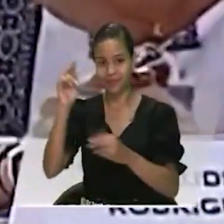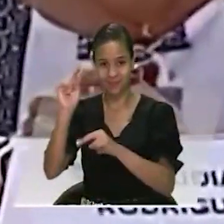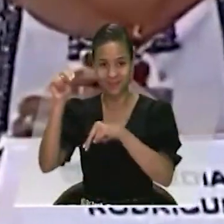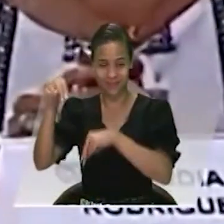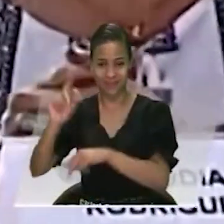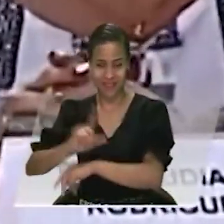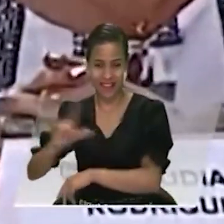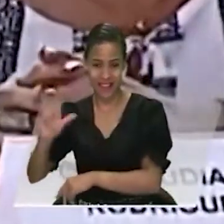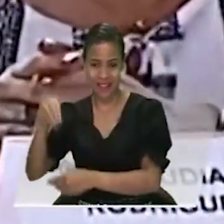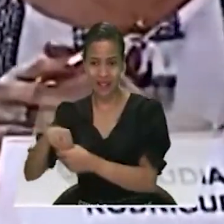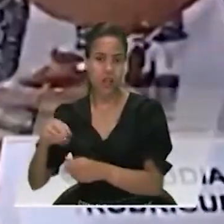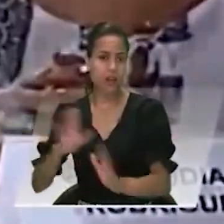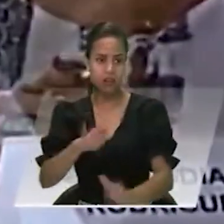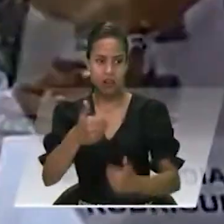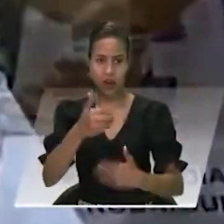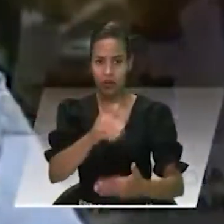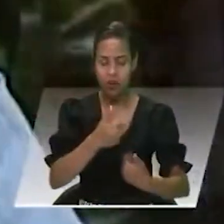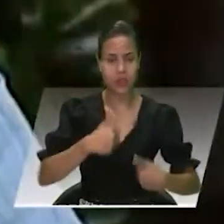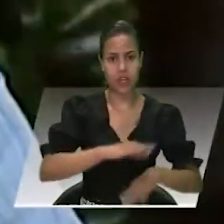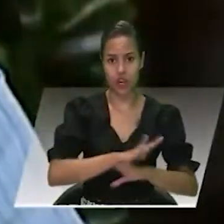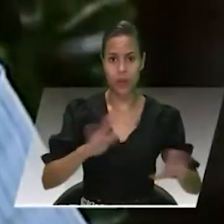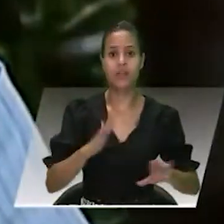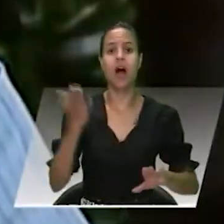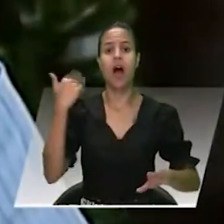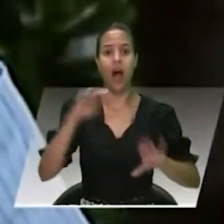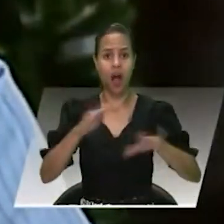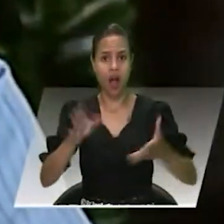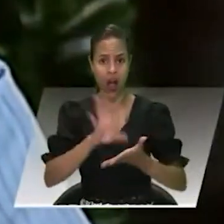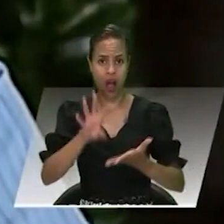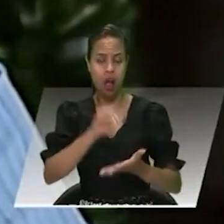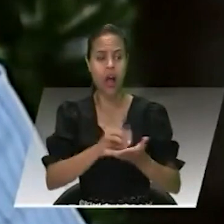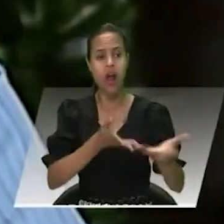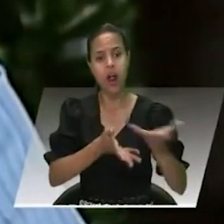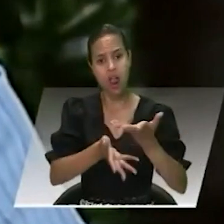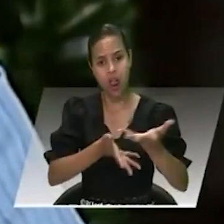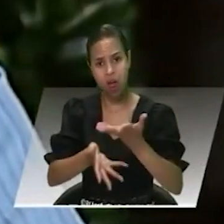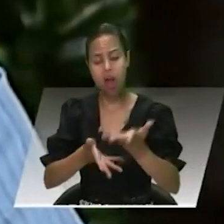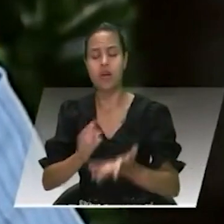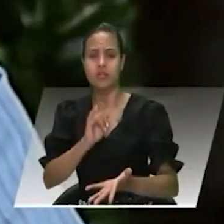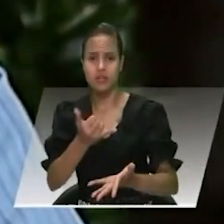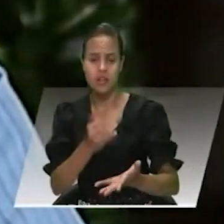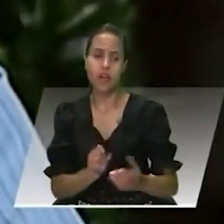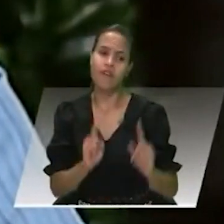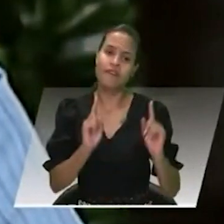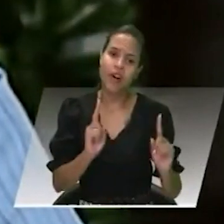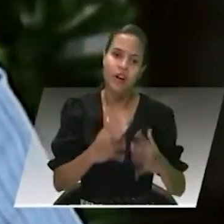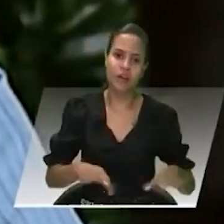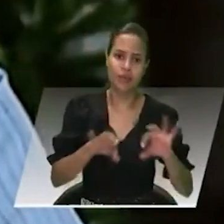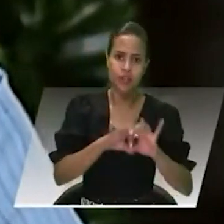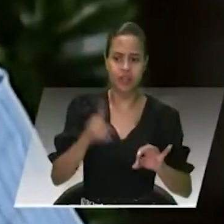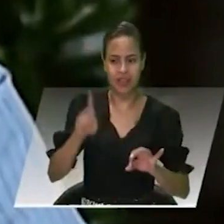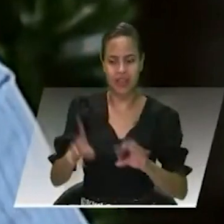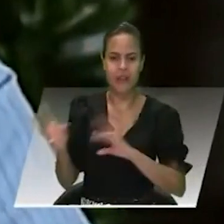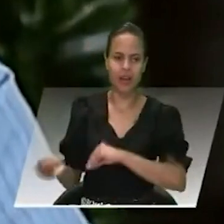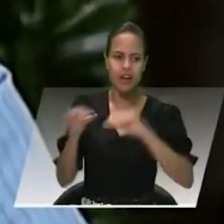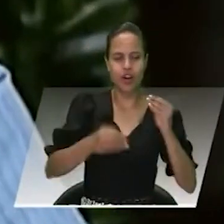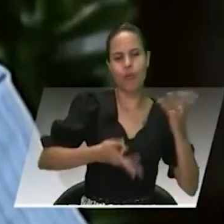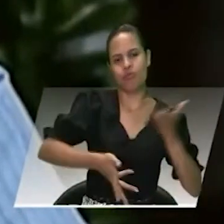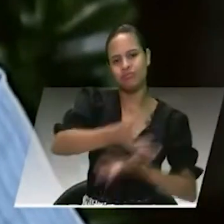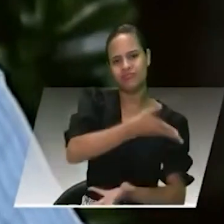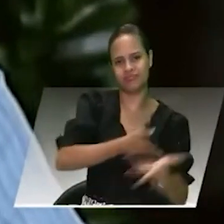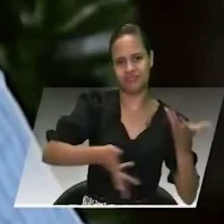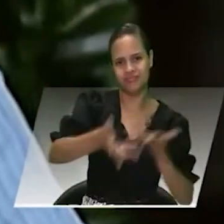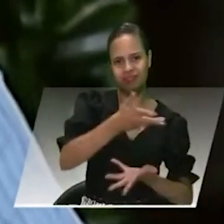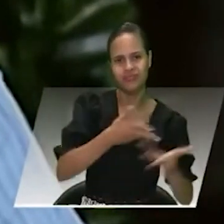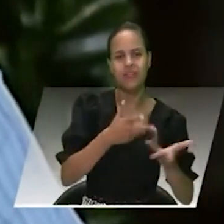no más secuestros ha sido tocado en el mecanismo de monitoreo y verificación y por tanto va a pasar a la mesa de negociación y va a ser